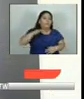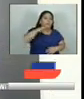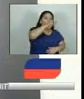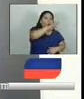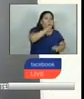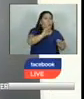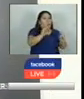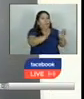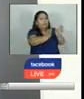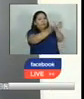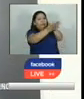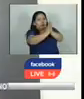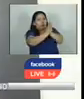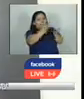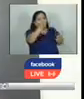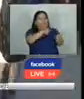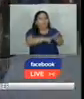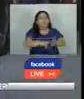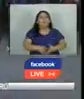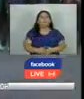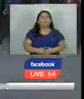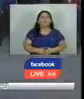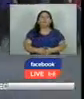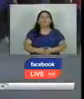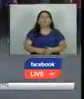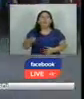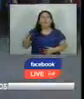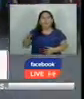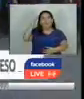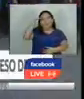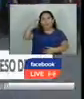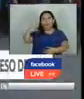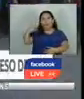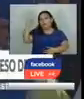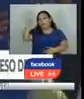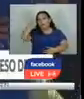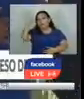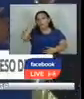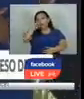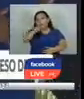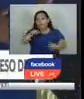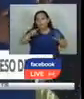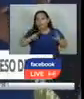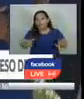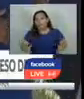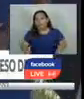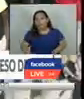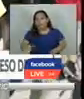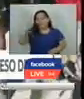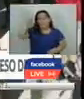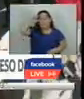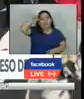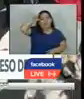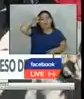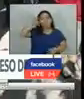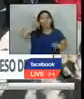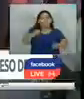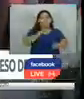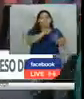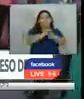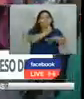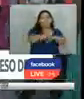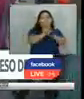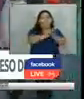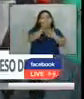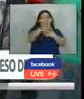necesario que soliciten una visa consular a criterio de la especialista la administración Biden se ha centrado en la creación de programas que